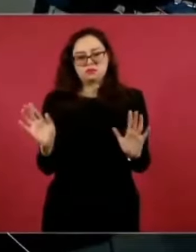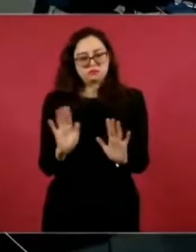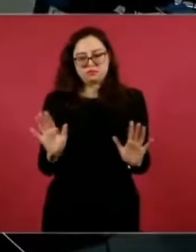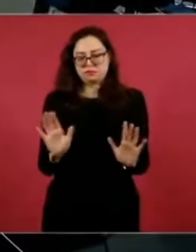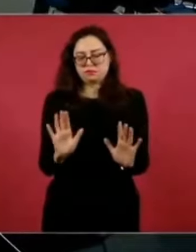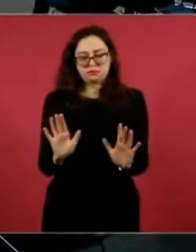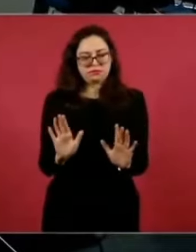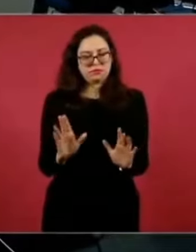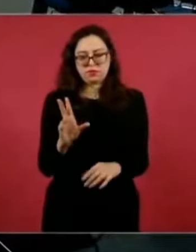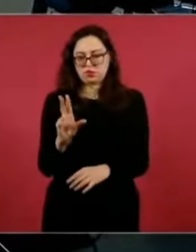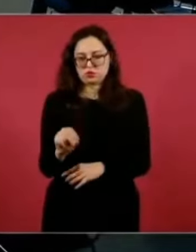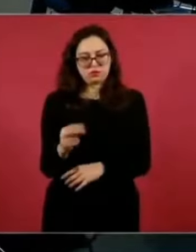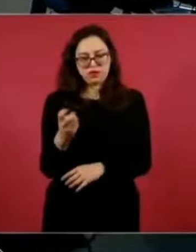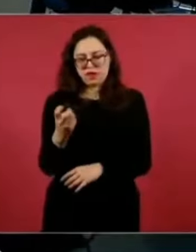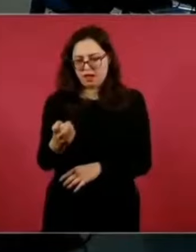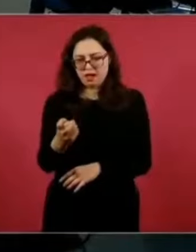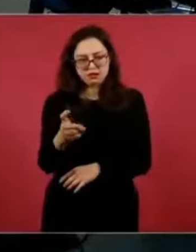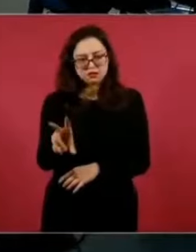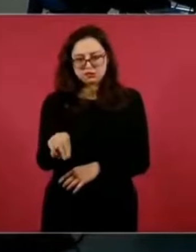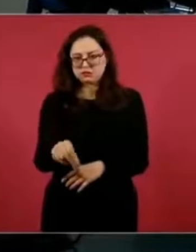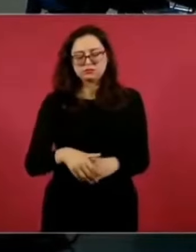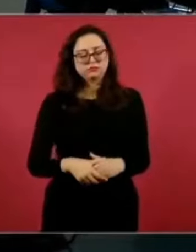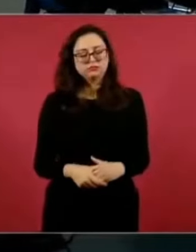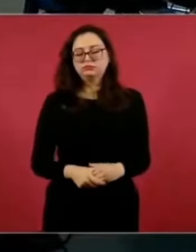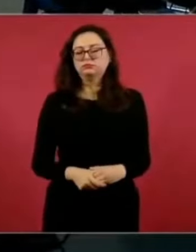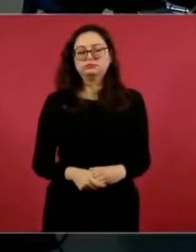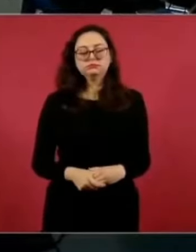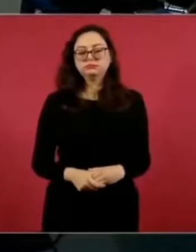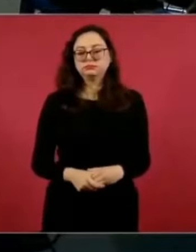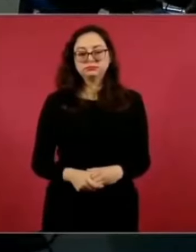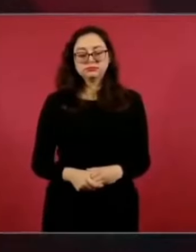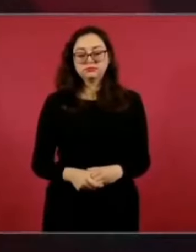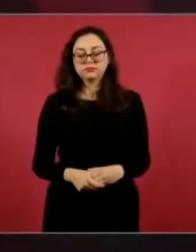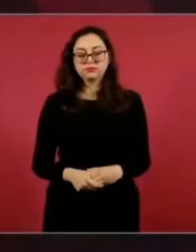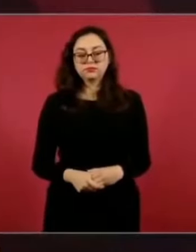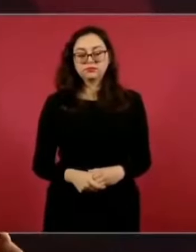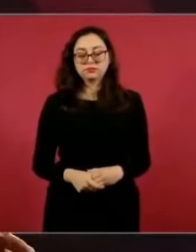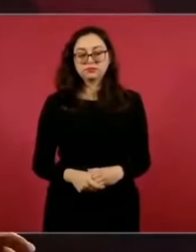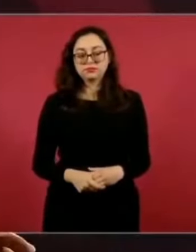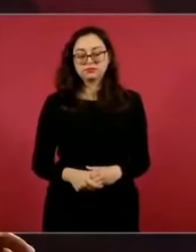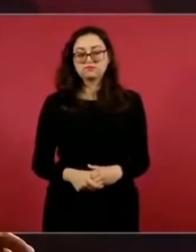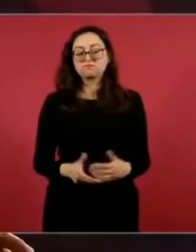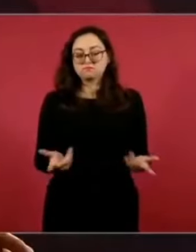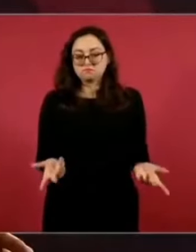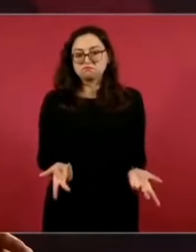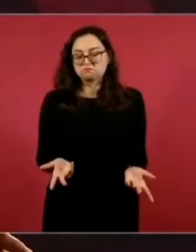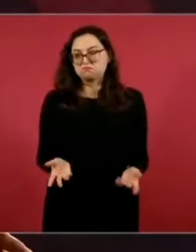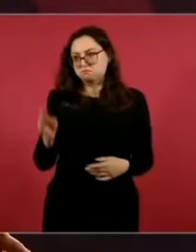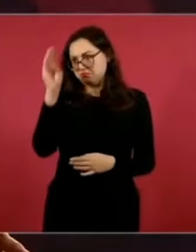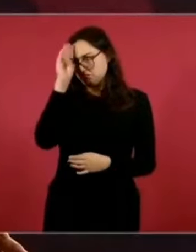pensamos que se puede resolver